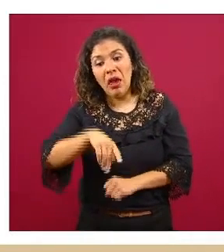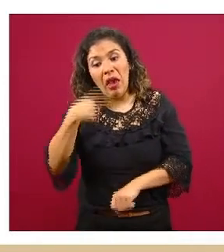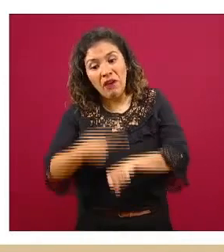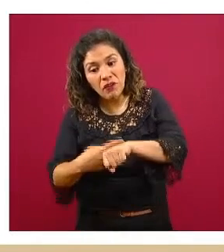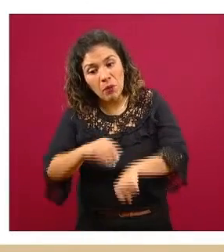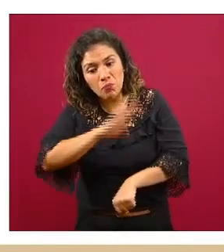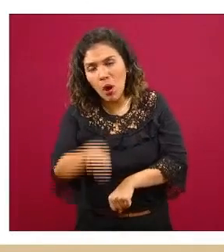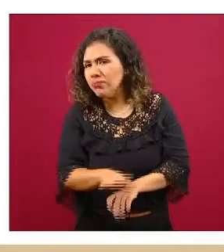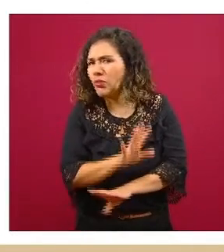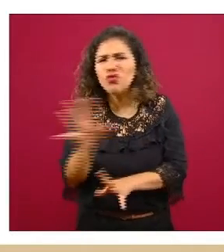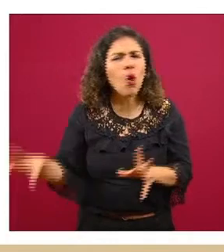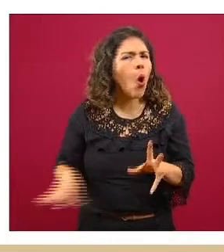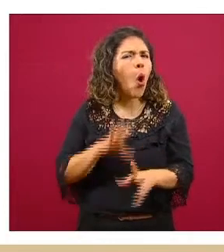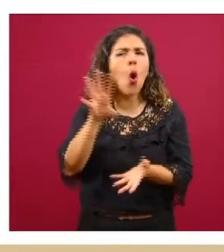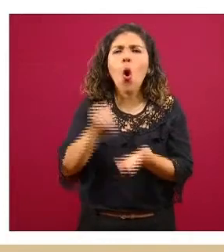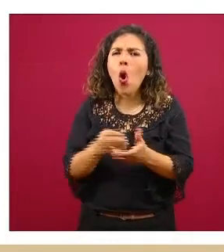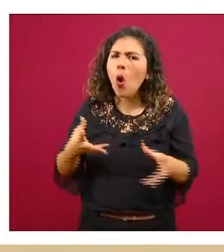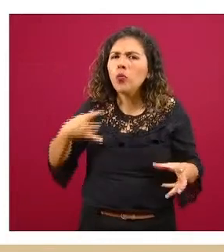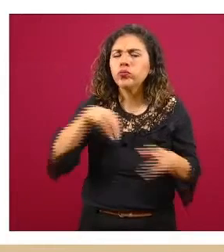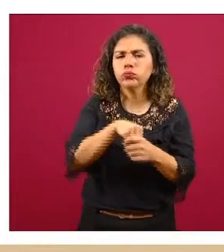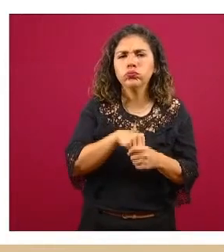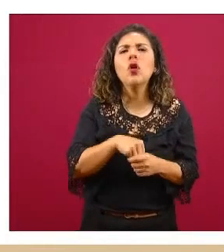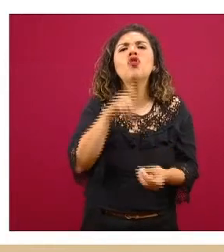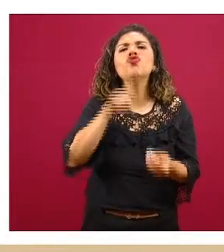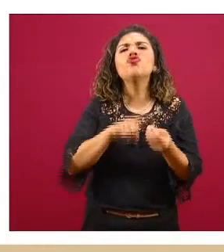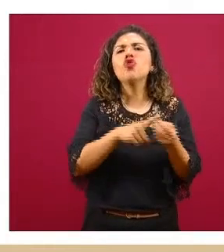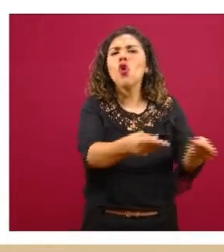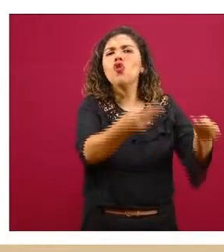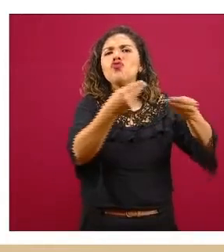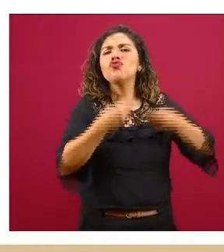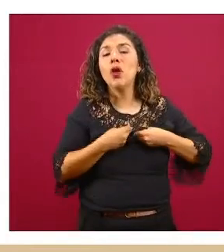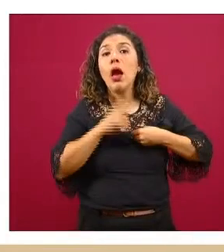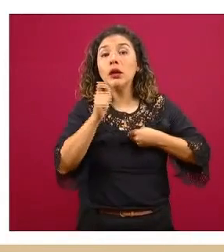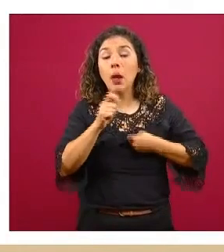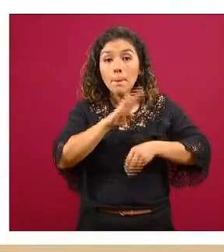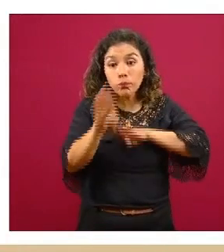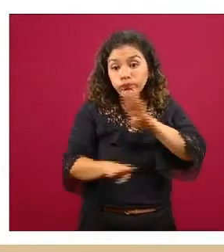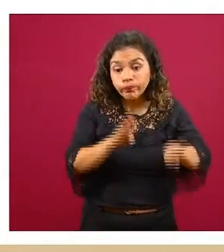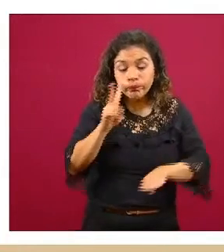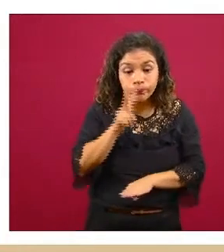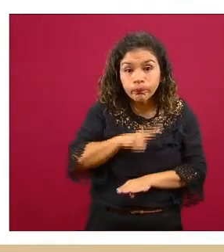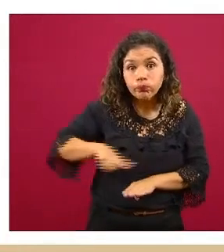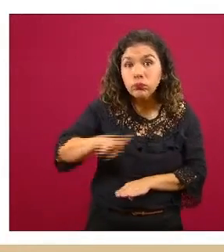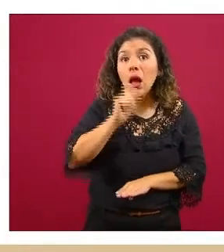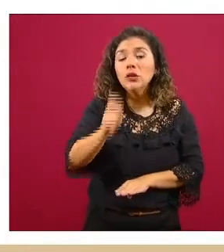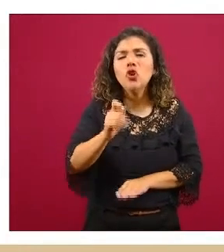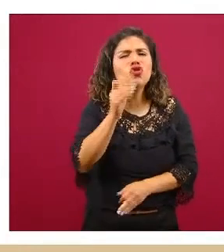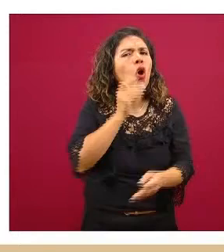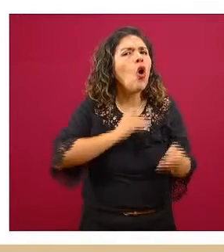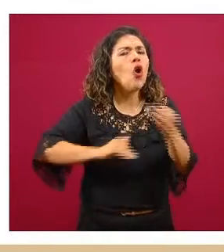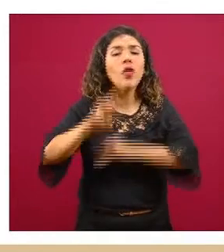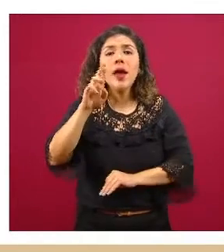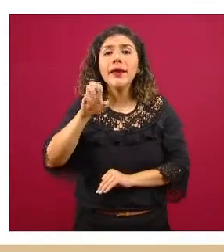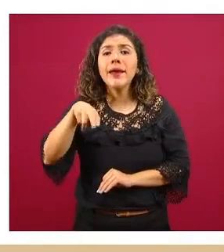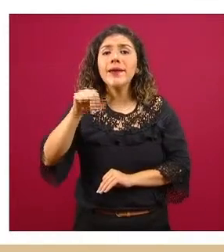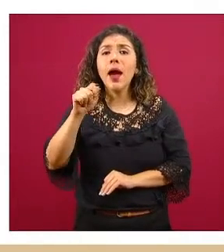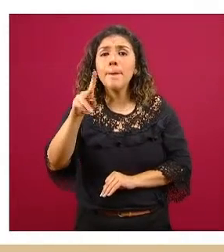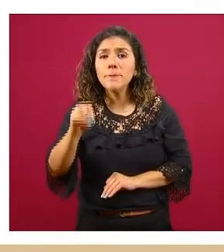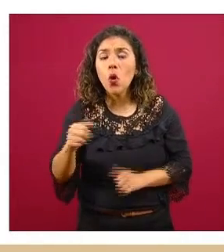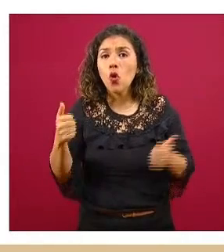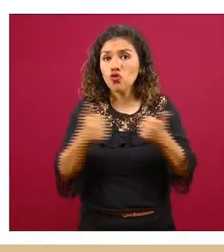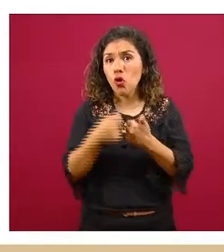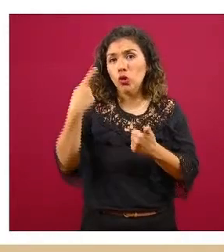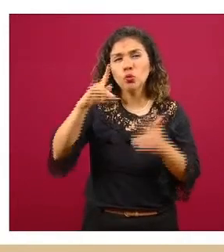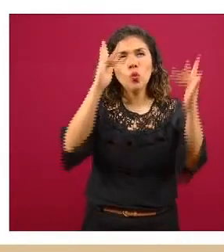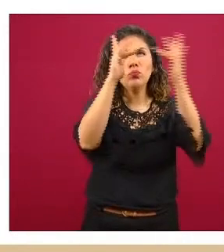ahora ¿dónde las tenemos? ¿de qué fuente de información? las defunciones observadas son todas las que RENAPO a través de